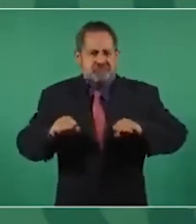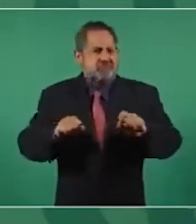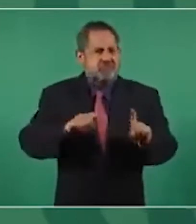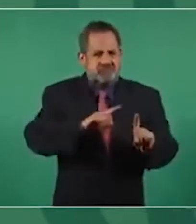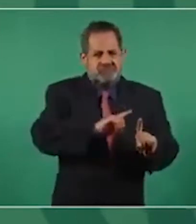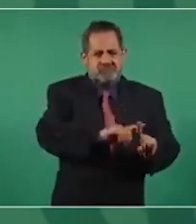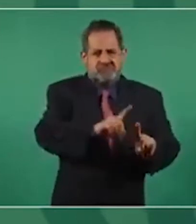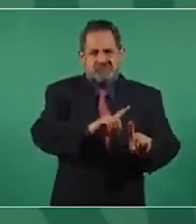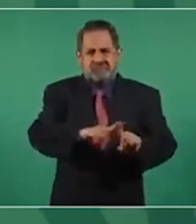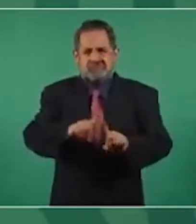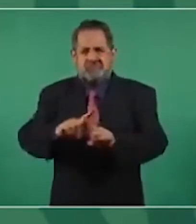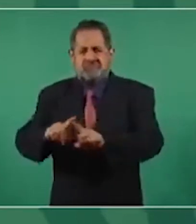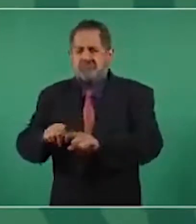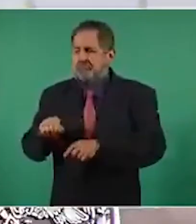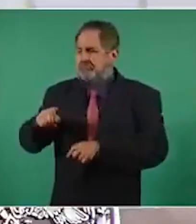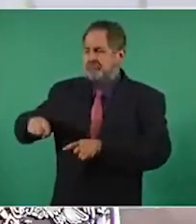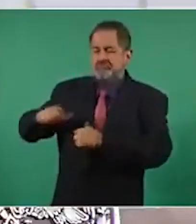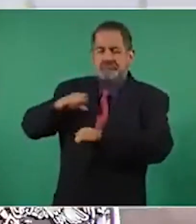protección civil. Sí,